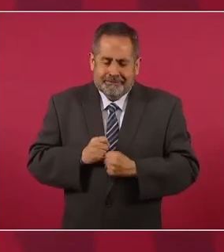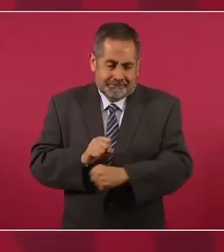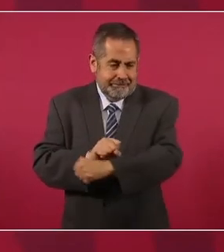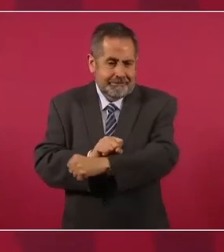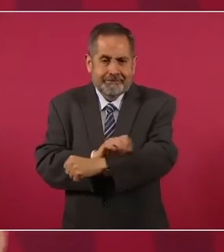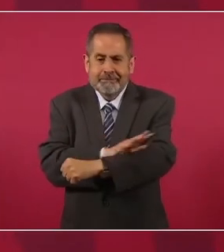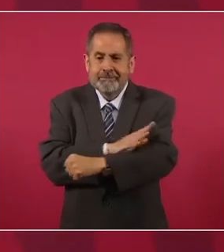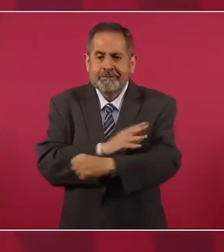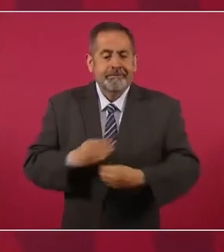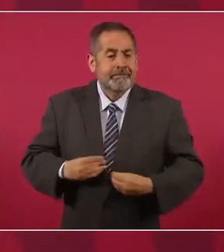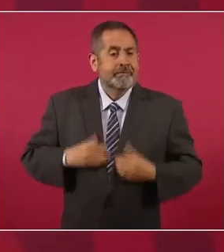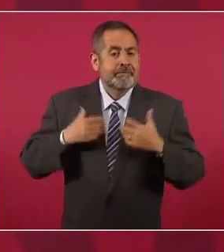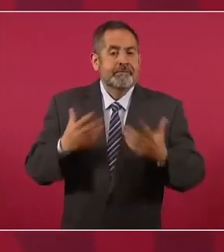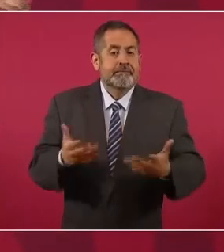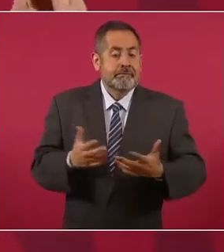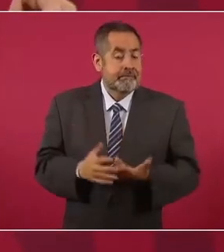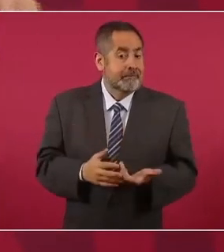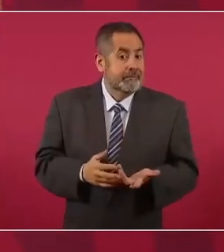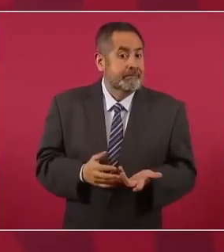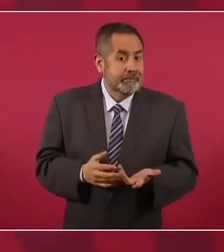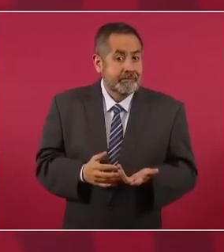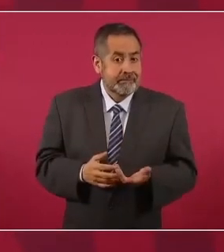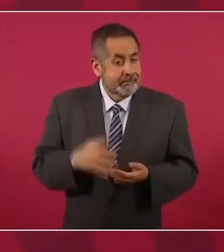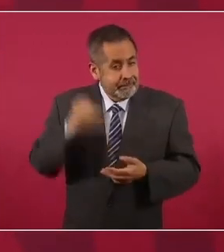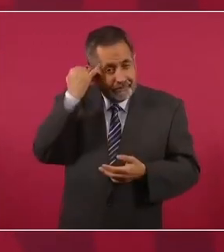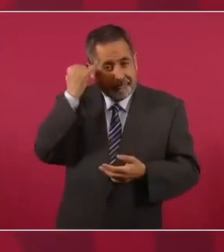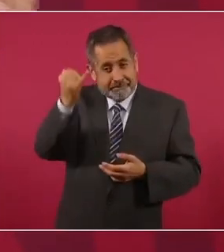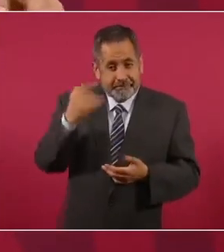porque para lograr